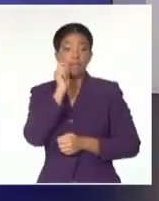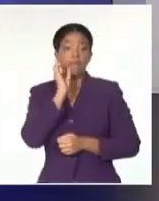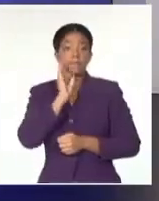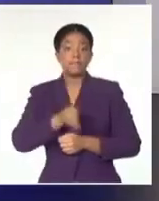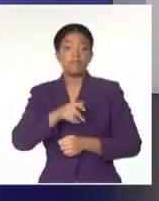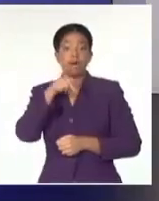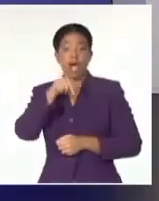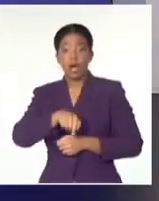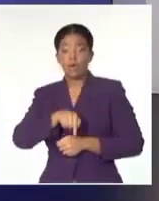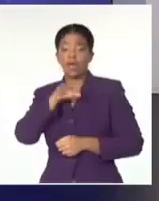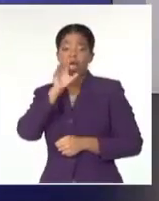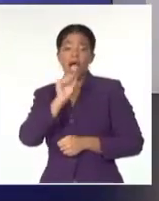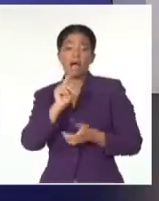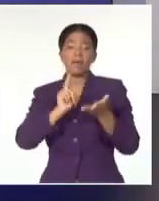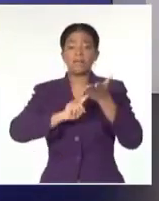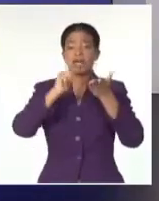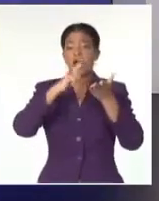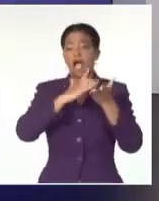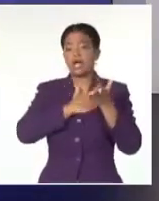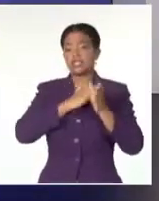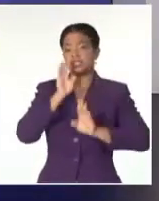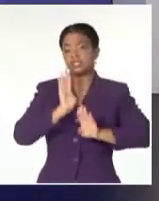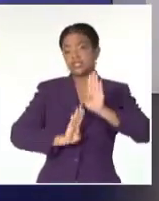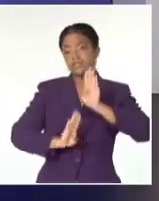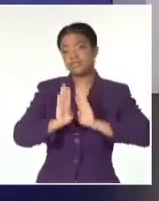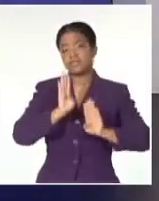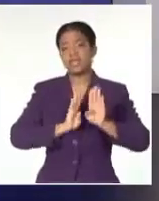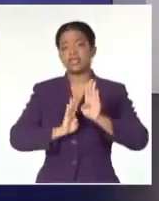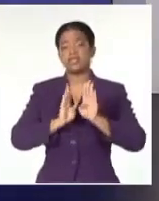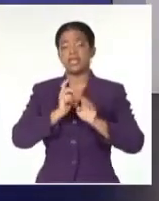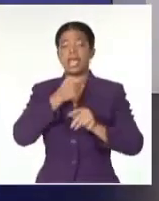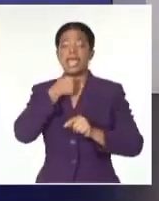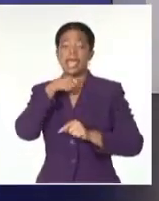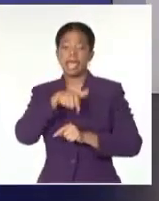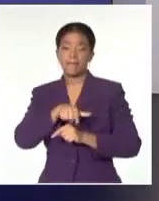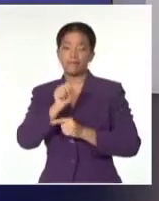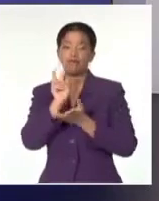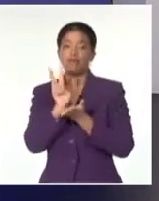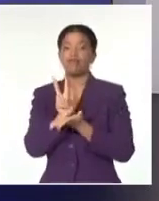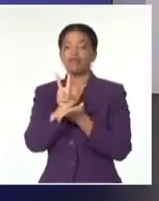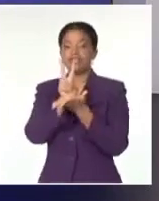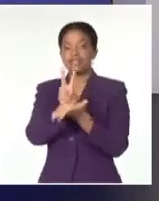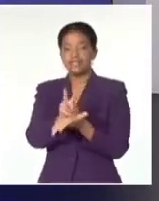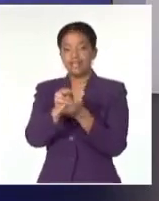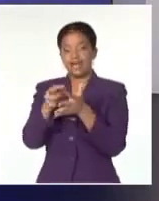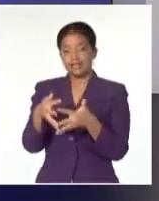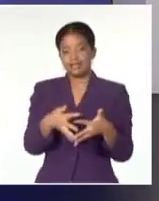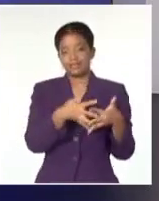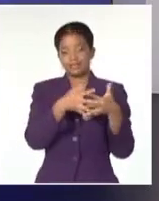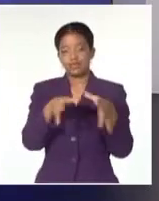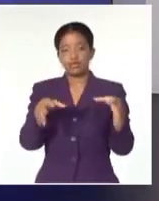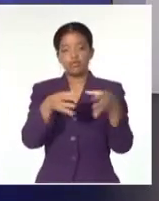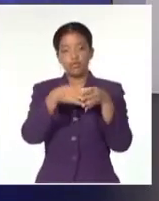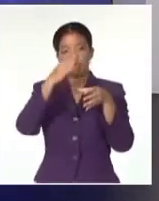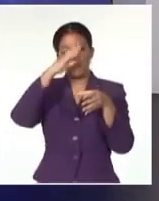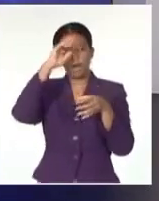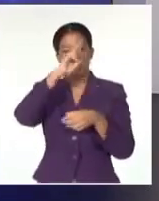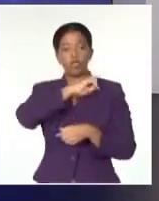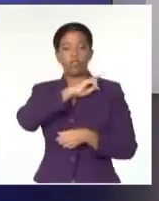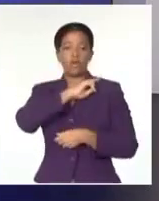hablando de métodos pacíficos como parte de la visita a la Florida de un grupo de cubanos dueños de MIPIMES.